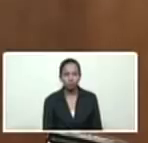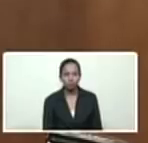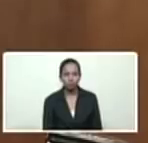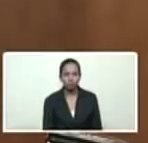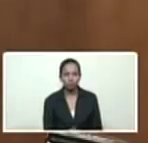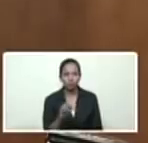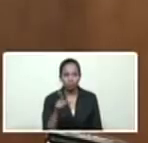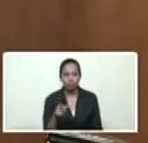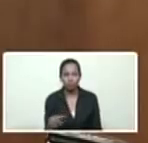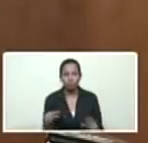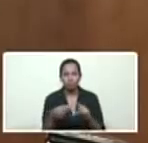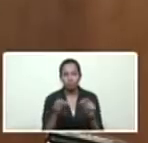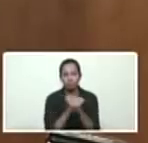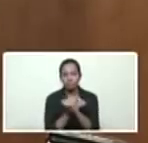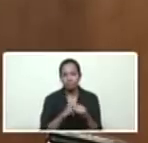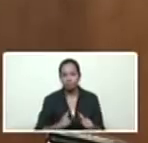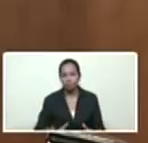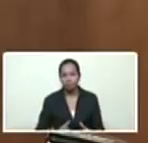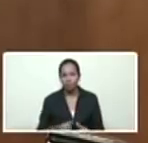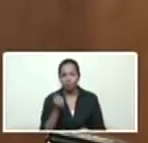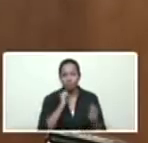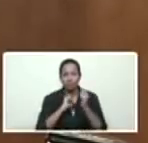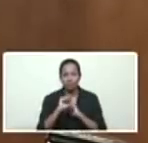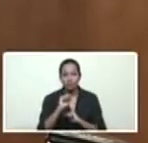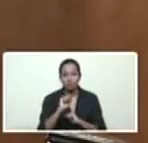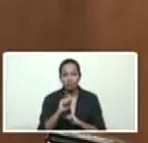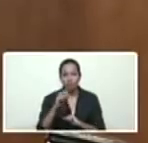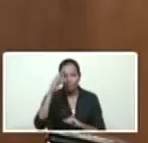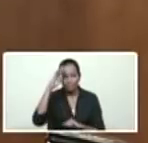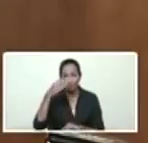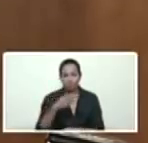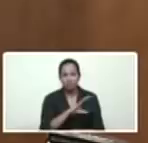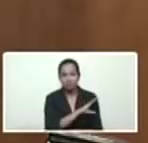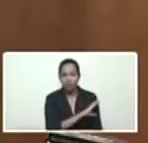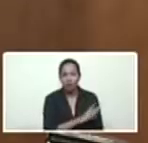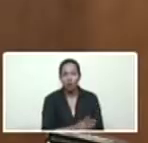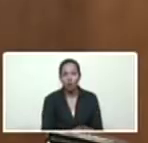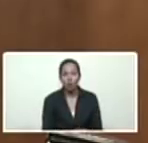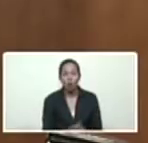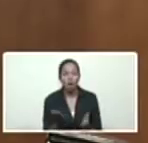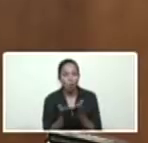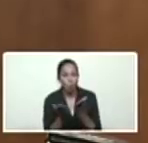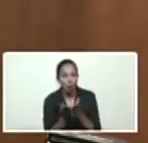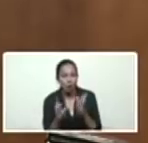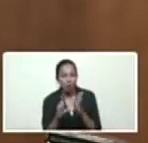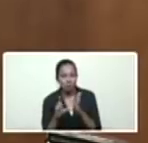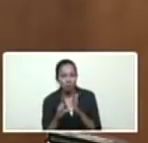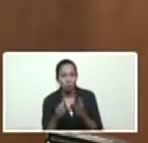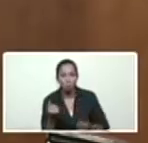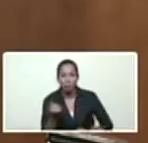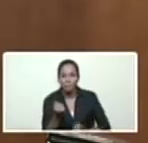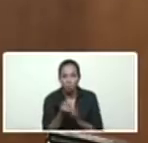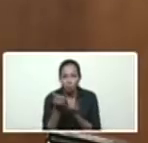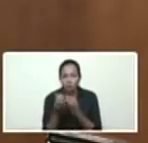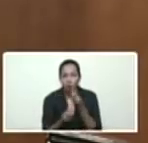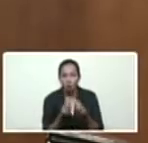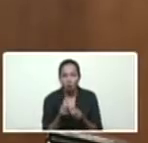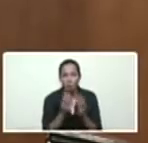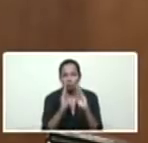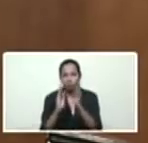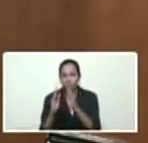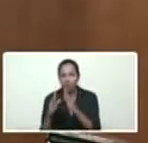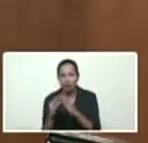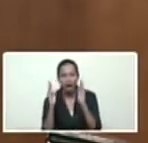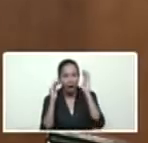de defensa de los milicianos y milicianas, las escuelas y liceos sirven para coordinar desde ahí todo el tema de